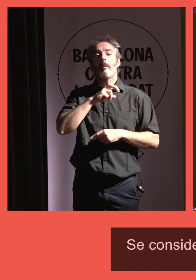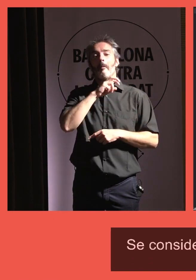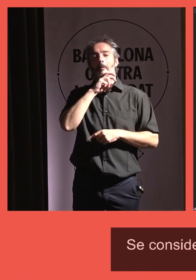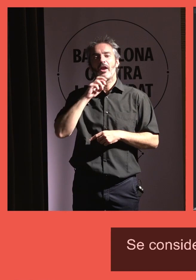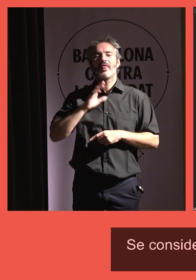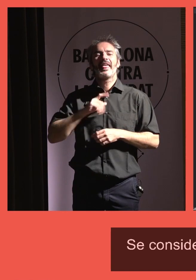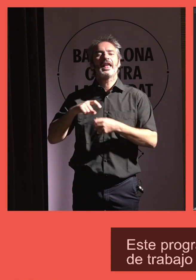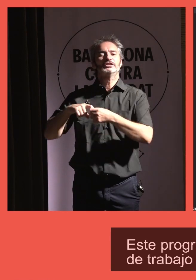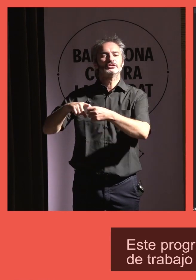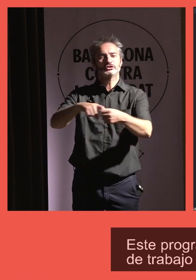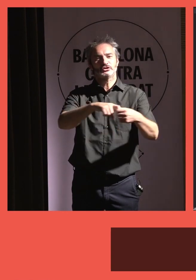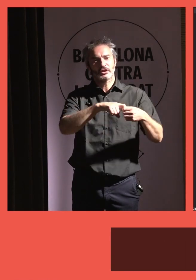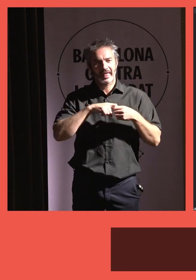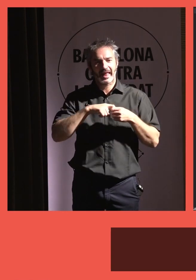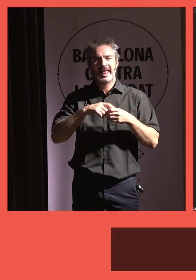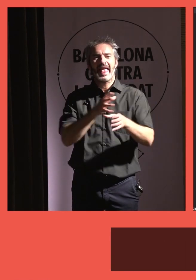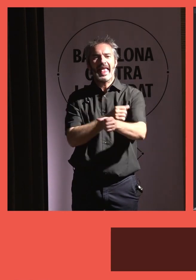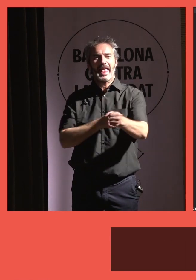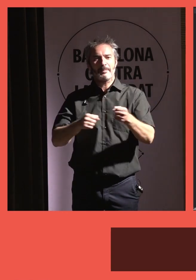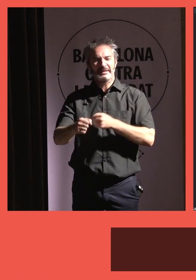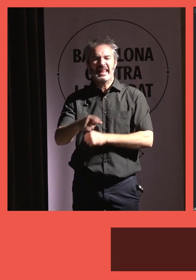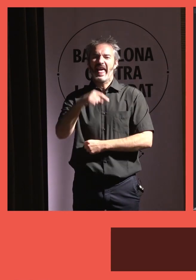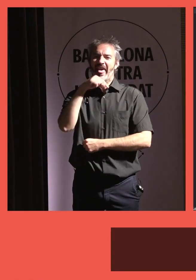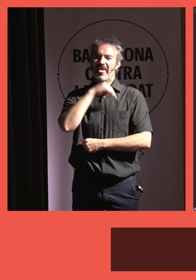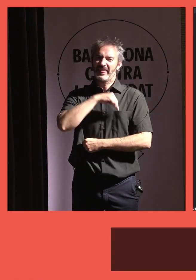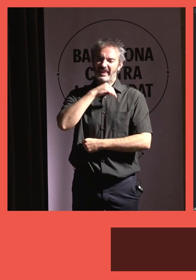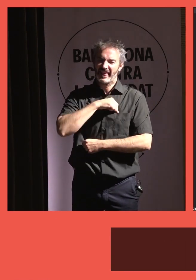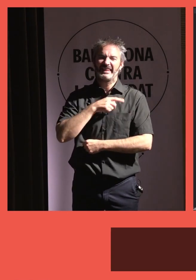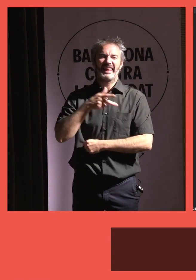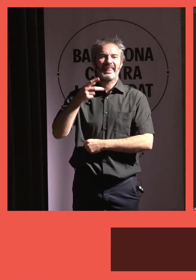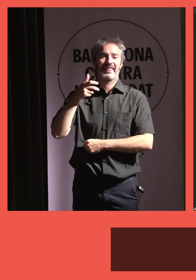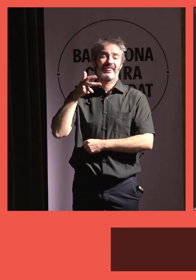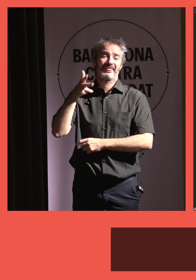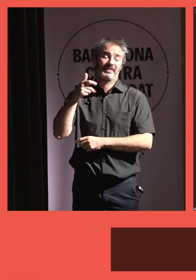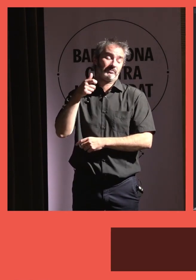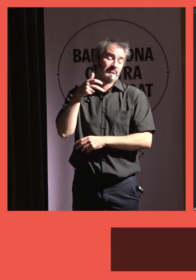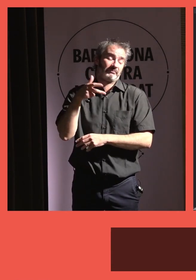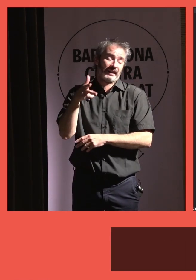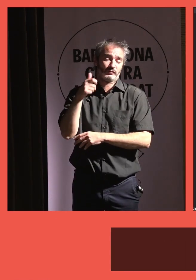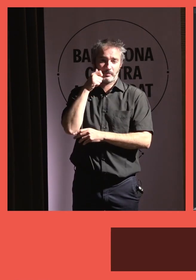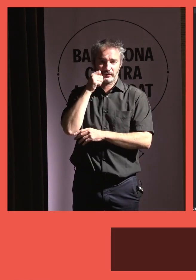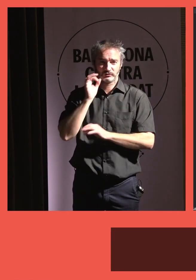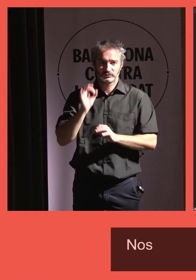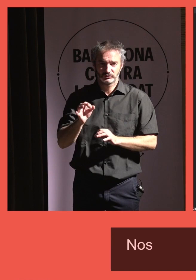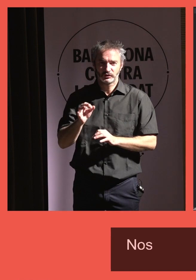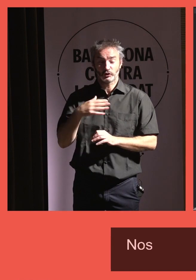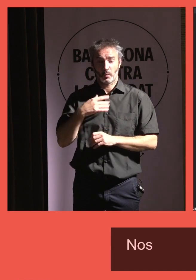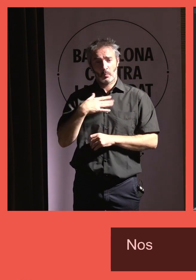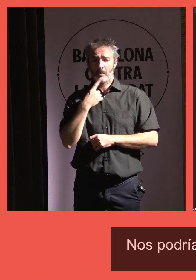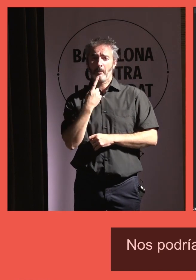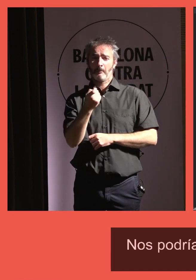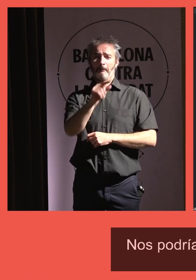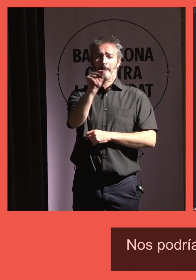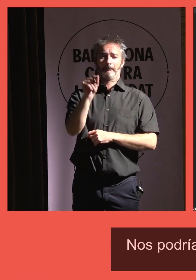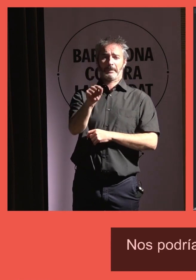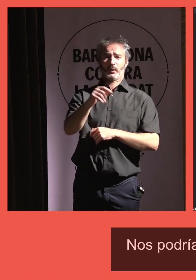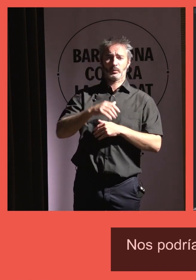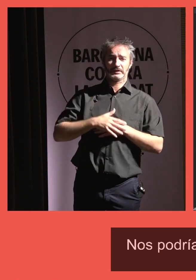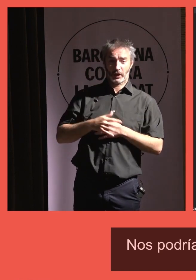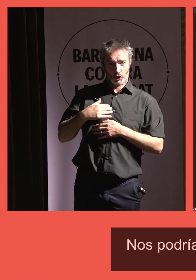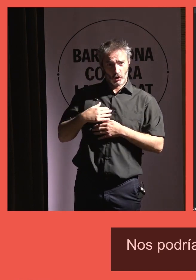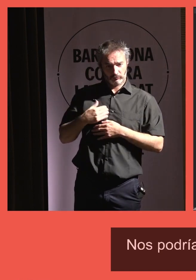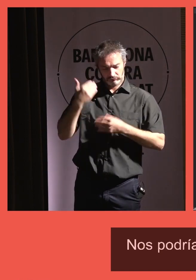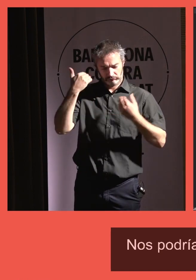de solidaridad, empatía, dignidad y derechos humanos. Nos podríamos hacer una buena pregunta, ¿no? Todos los sectores públicos. Yo soy